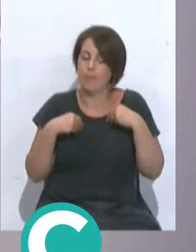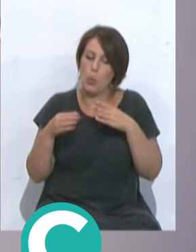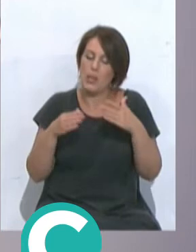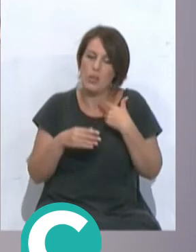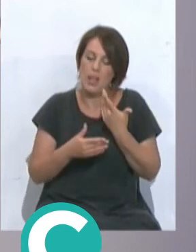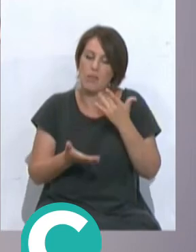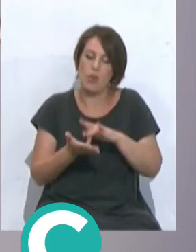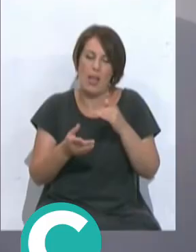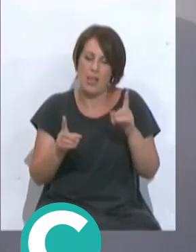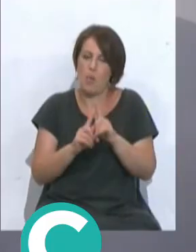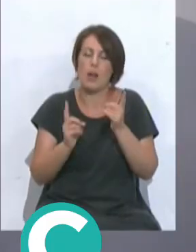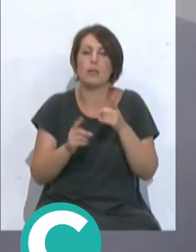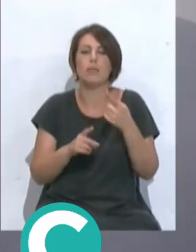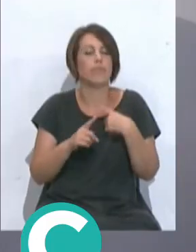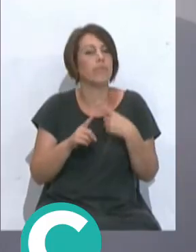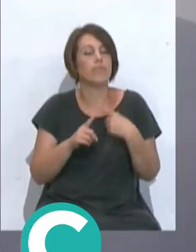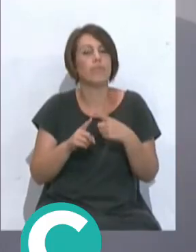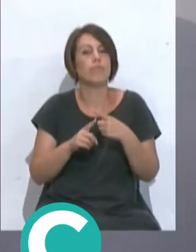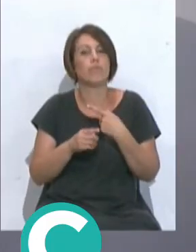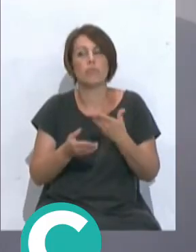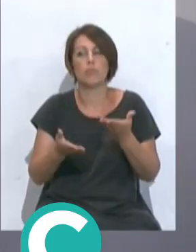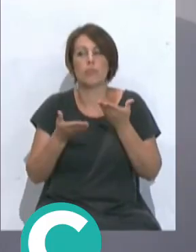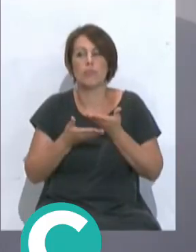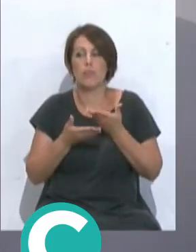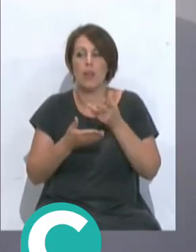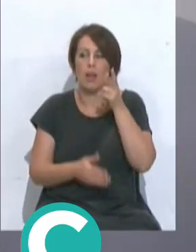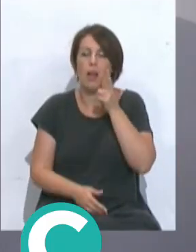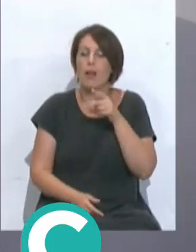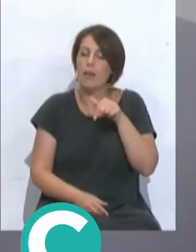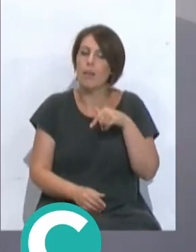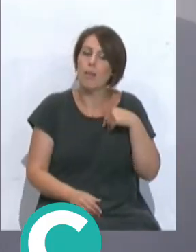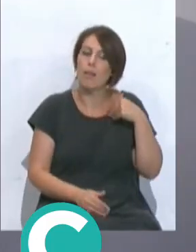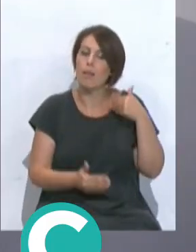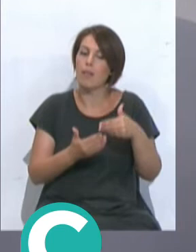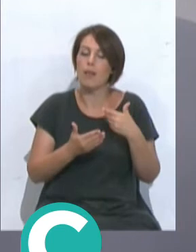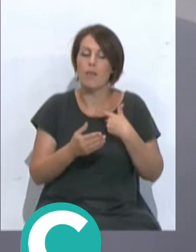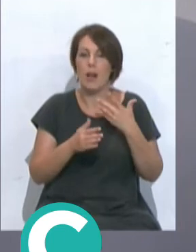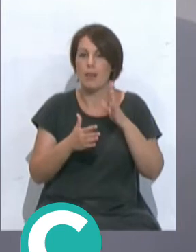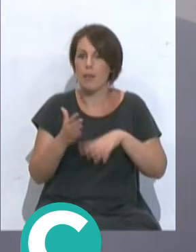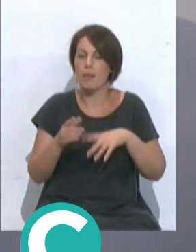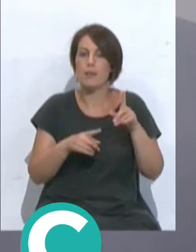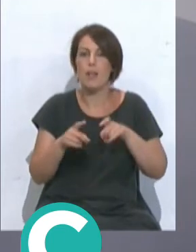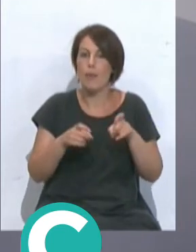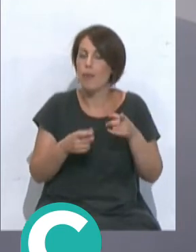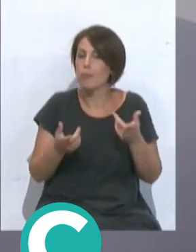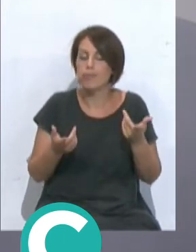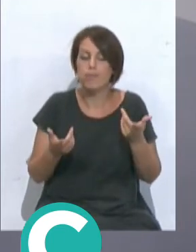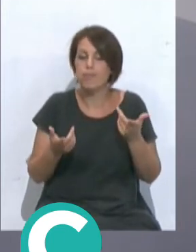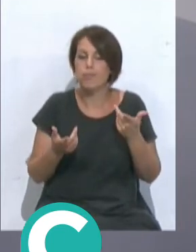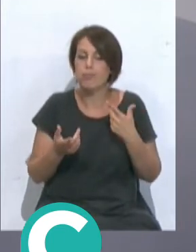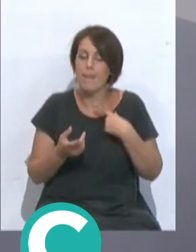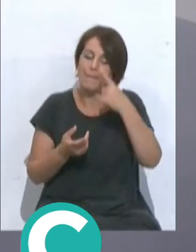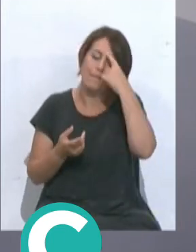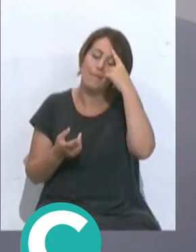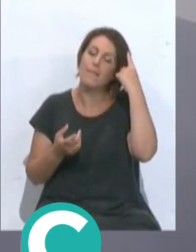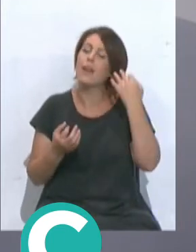ya vendrá y de todas esas cosas que te ha ofrecido privilegiadas esa trayectoria estar en el Barça en la selección ¿con qué te quedas?